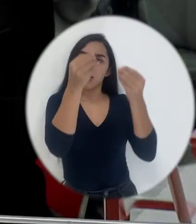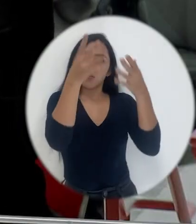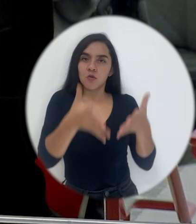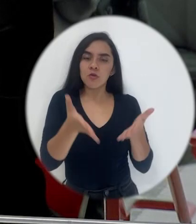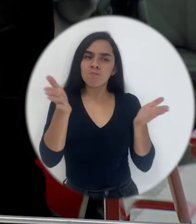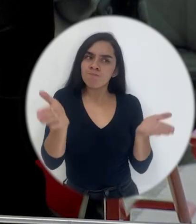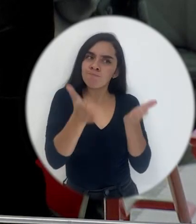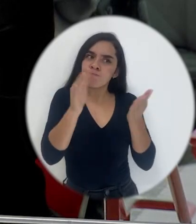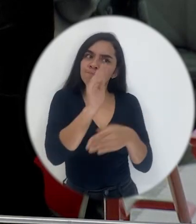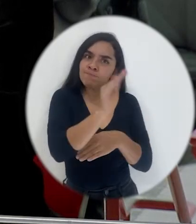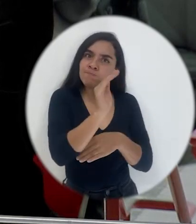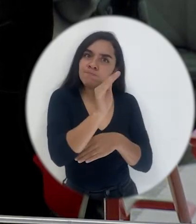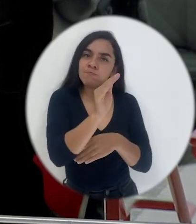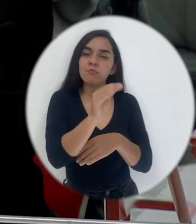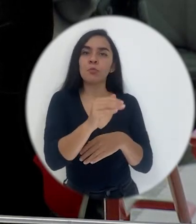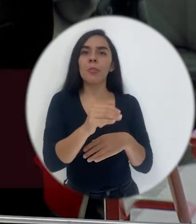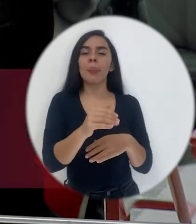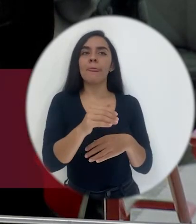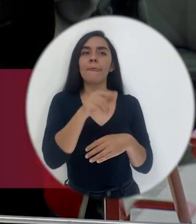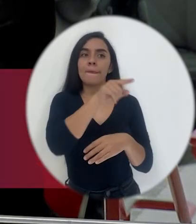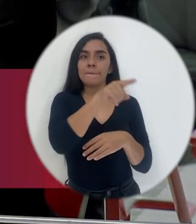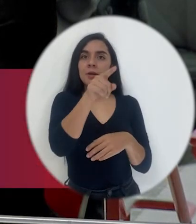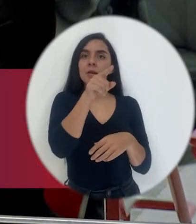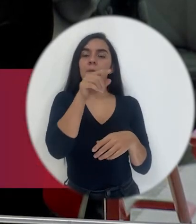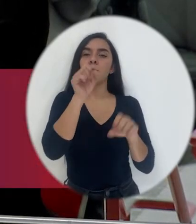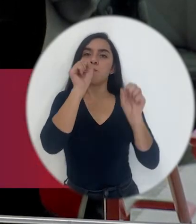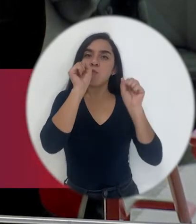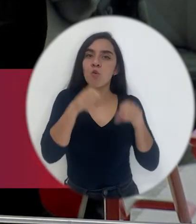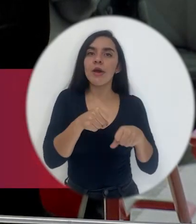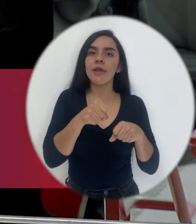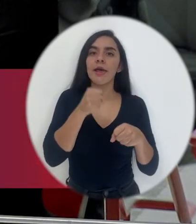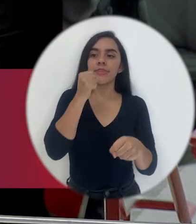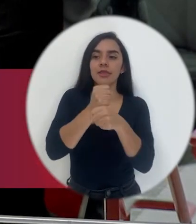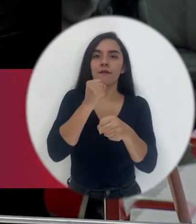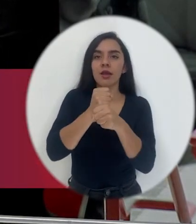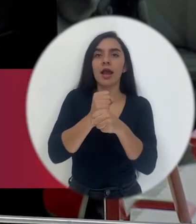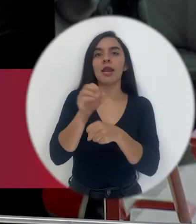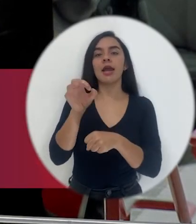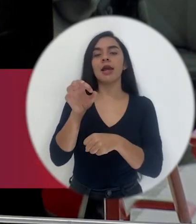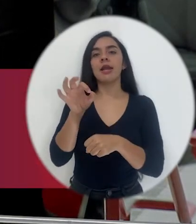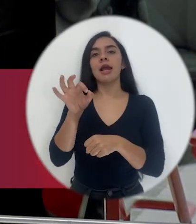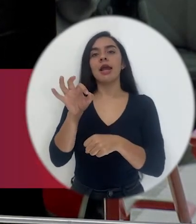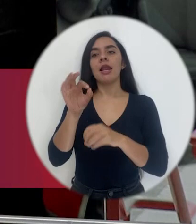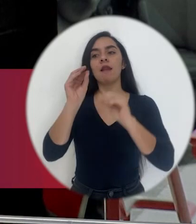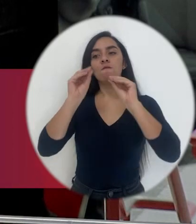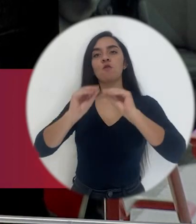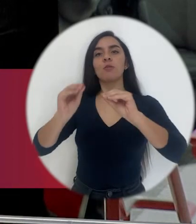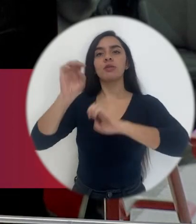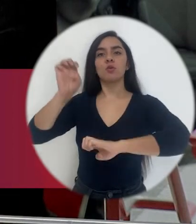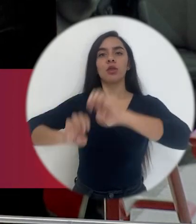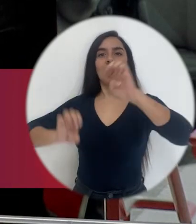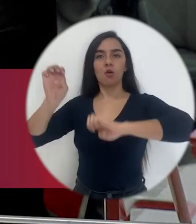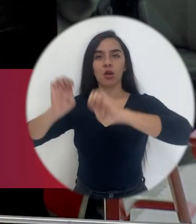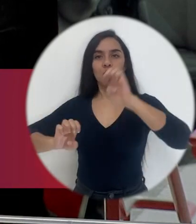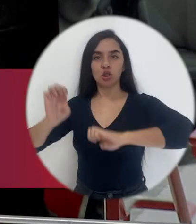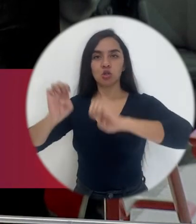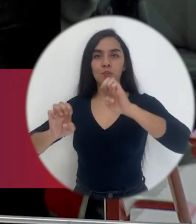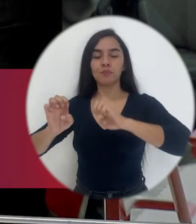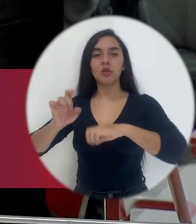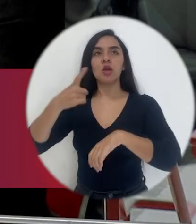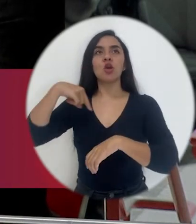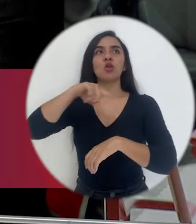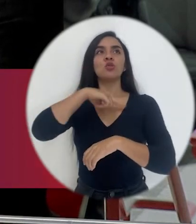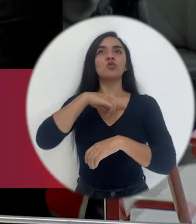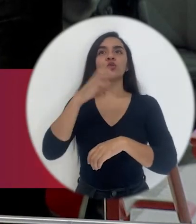le instamos al docente a que trabaje en el carácter formativo también de la evaluación, porque también buscamos